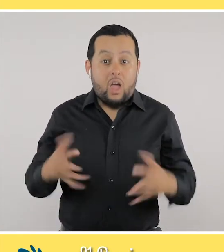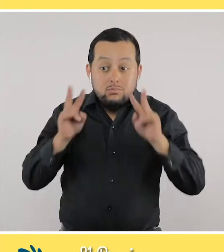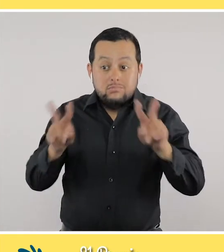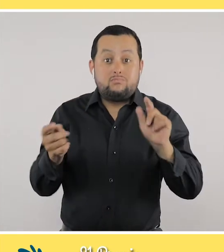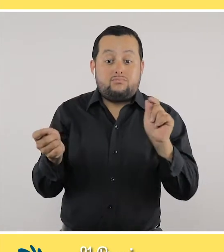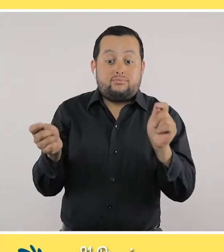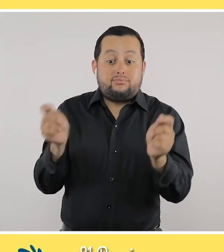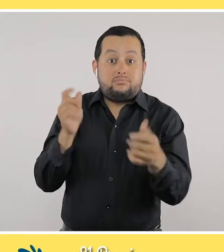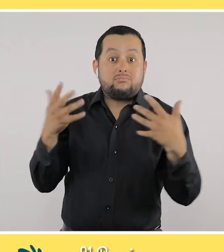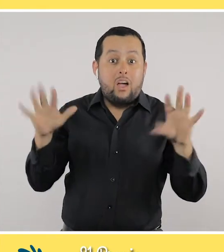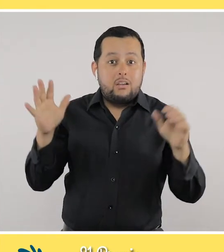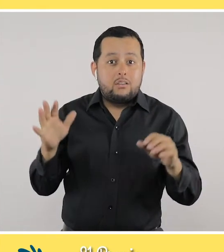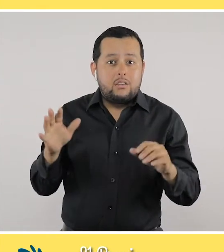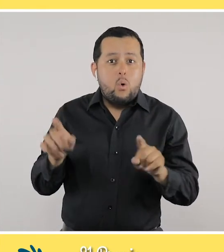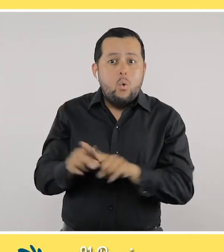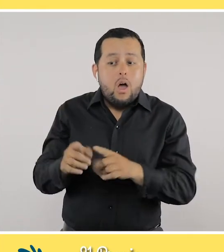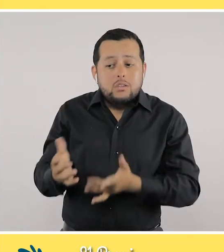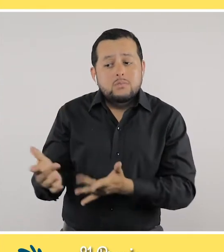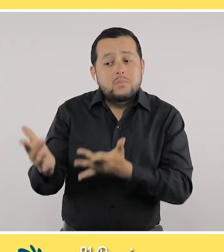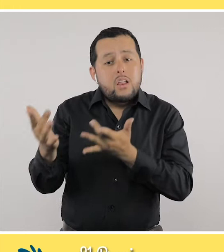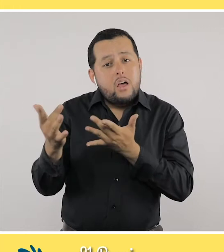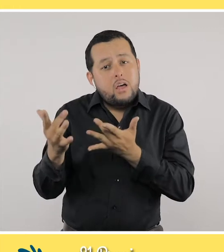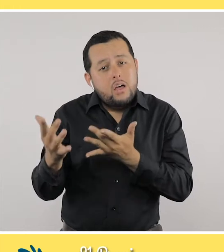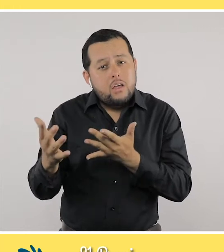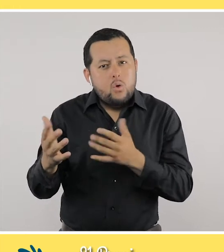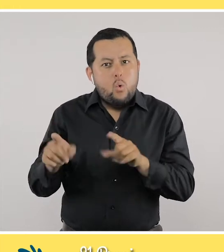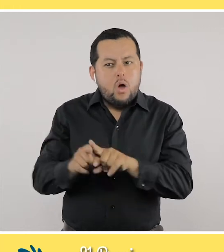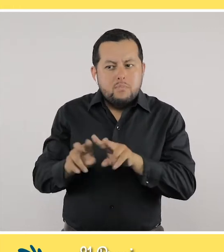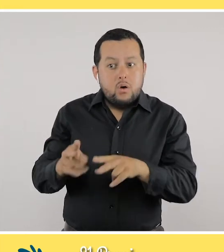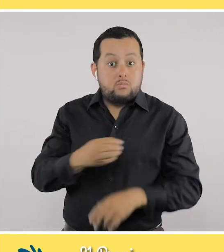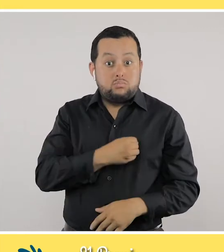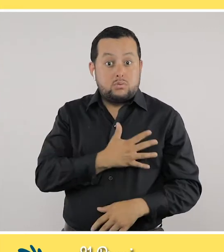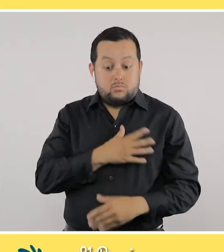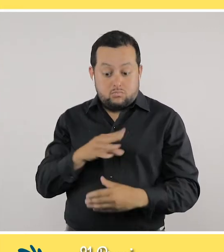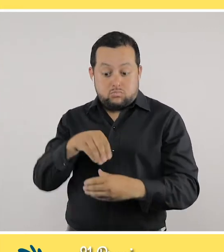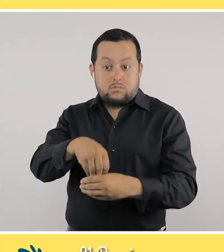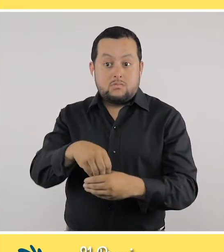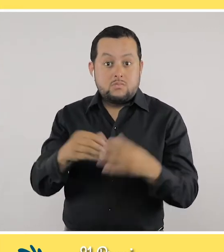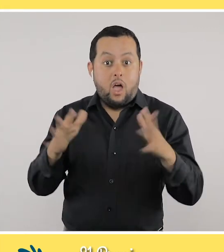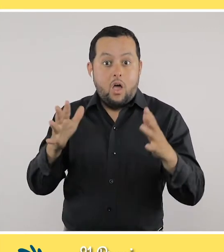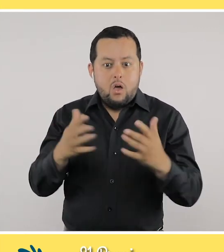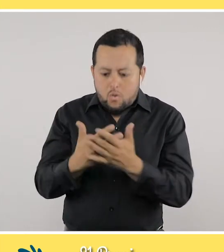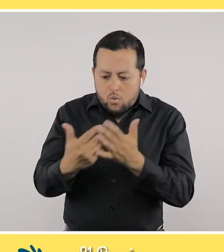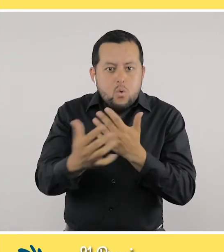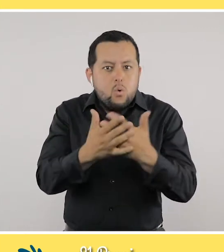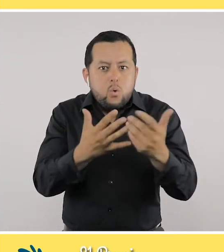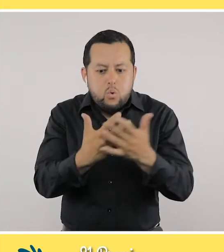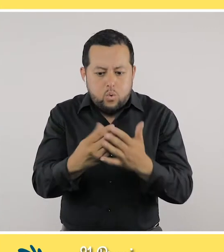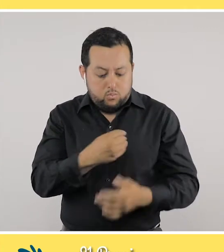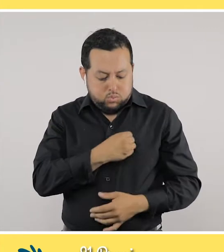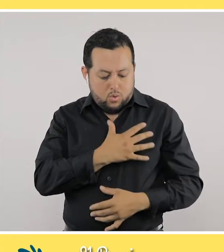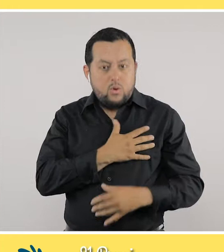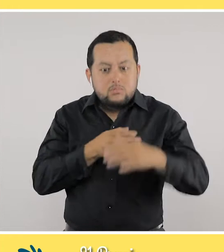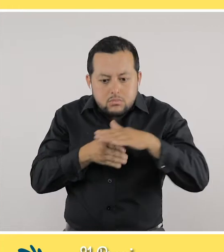Hemos visto el cambio en ellos, porque no solo es la esperanza que ellos tienen, al ver que hay oportunidades que realmente están ahí en sus manos,